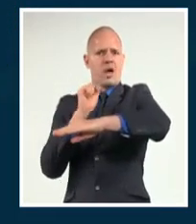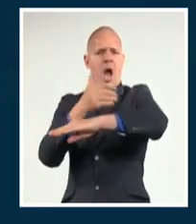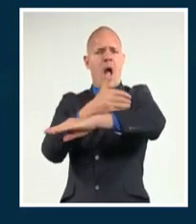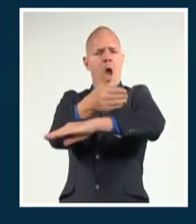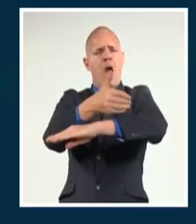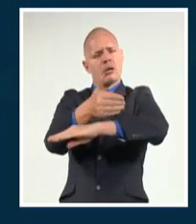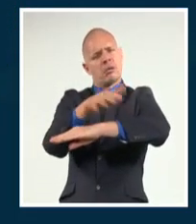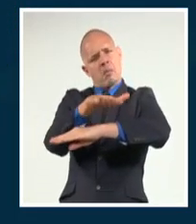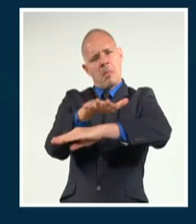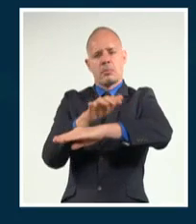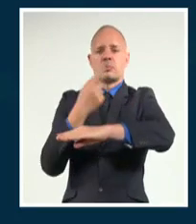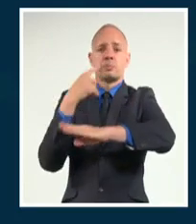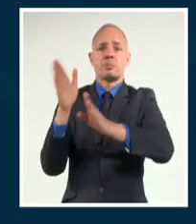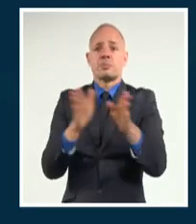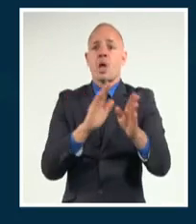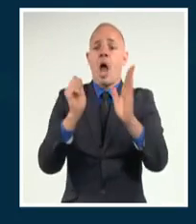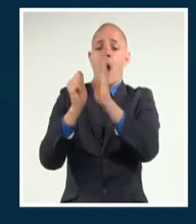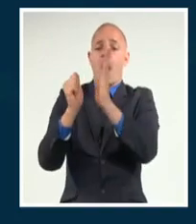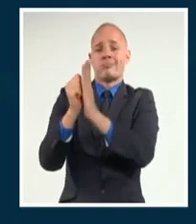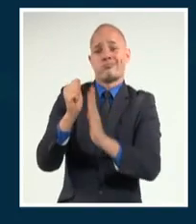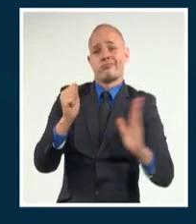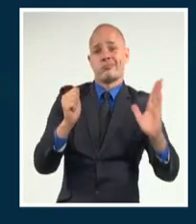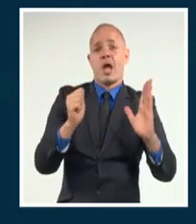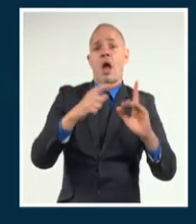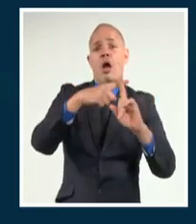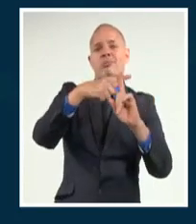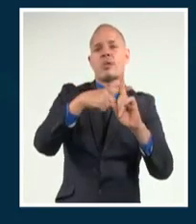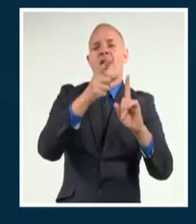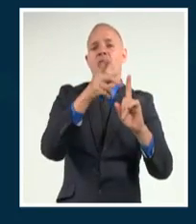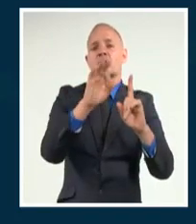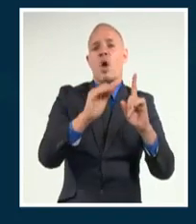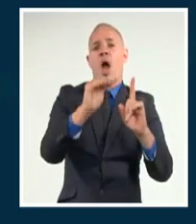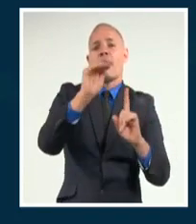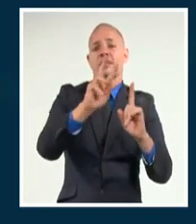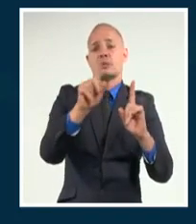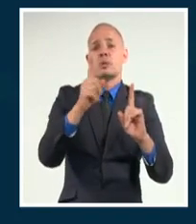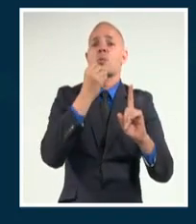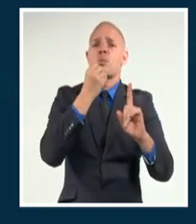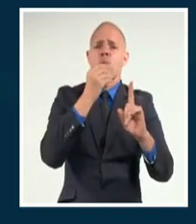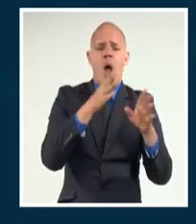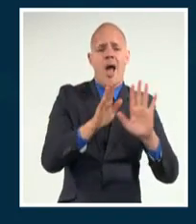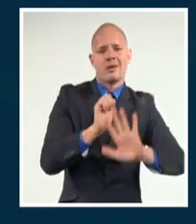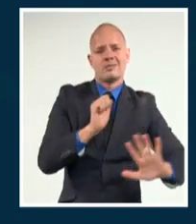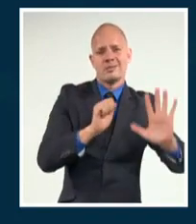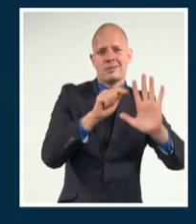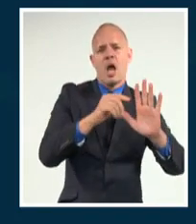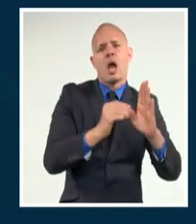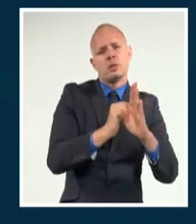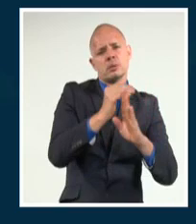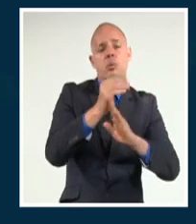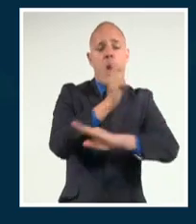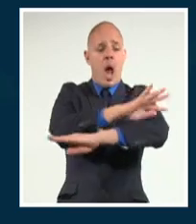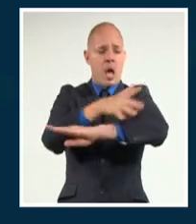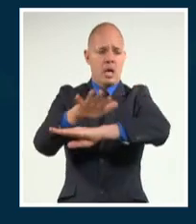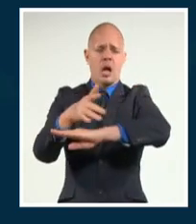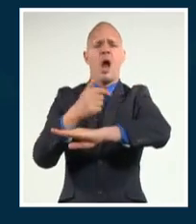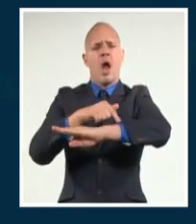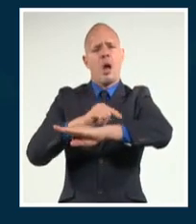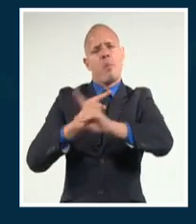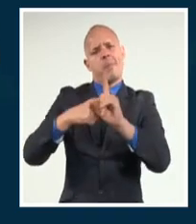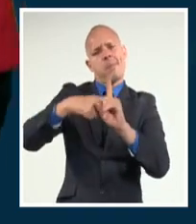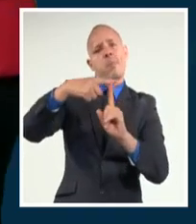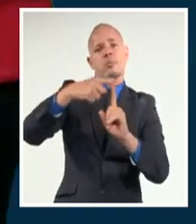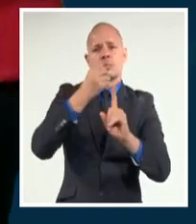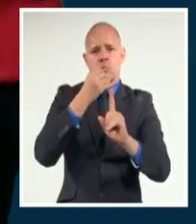hacia la parte oriental, estarán entre 18 y 21 grados. Pueden haber valores superiores en zonas costeras. El día será